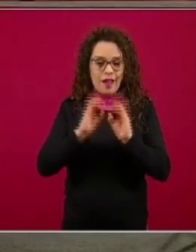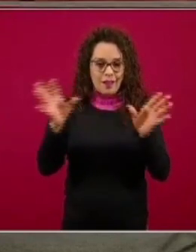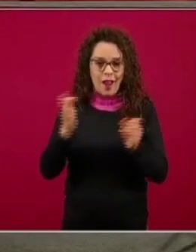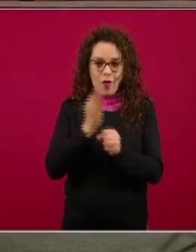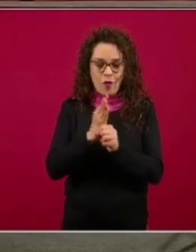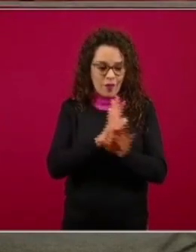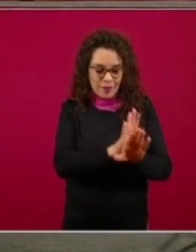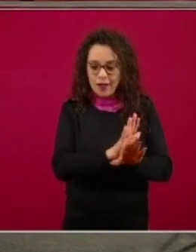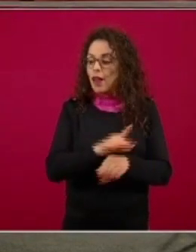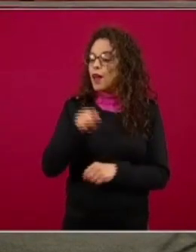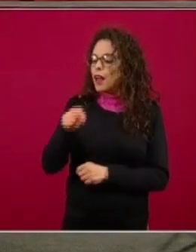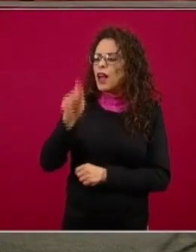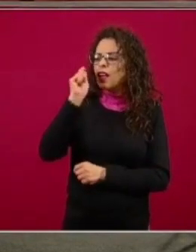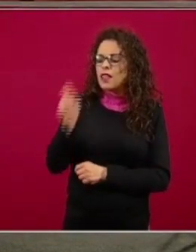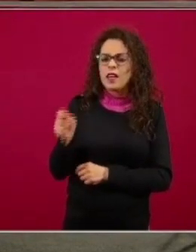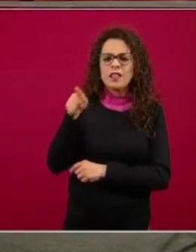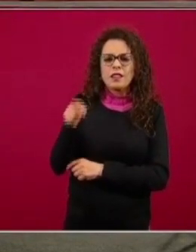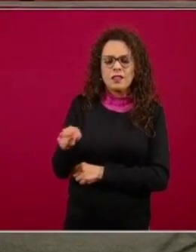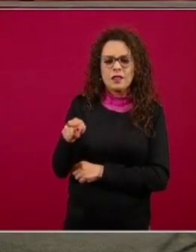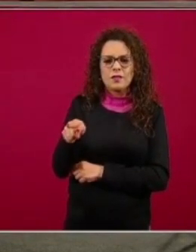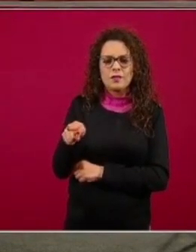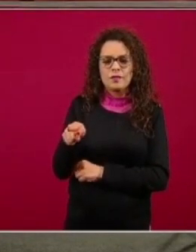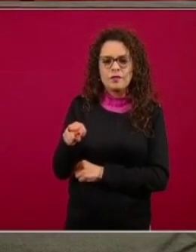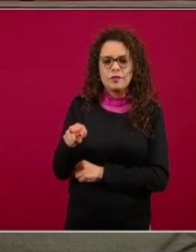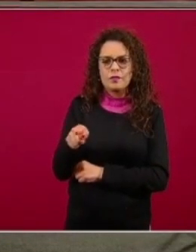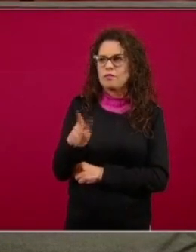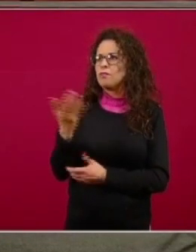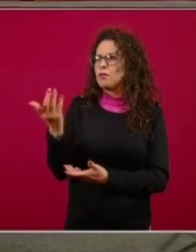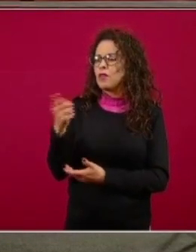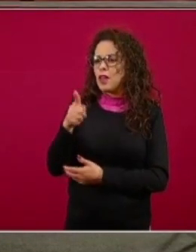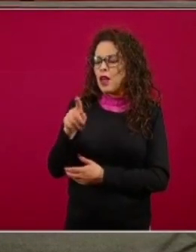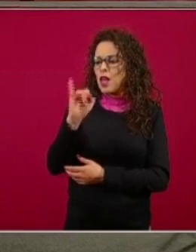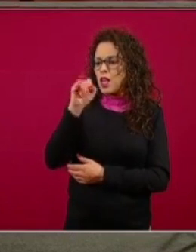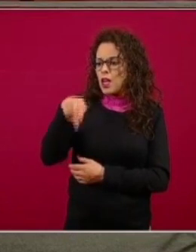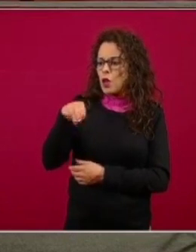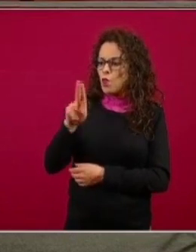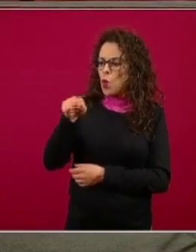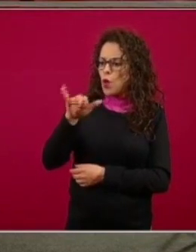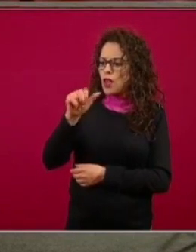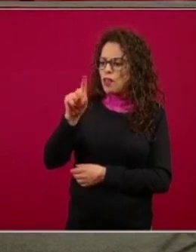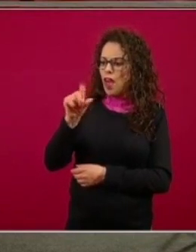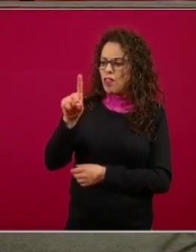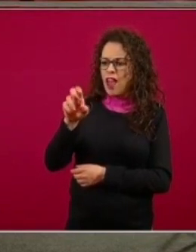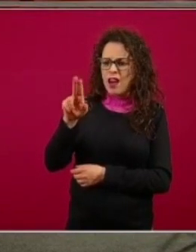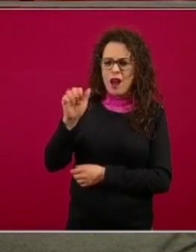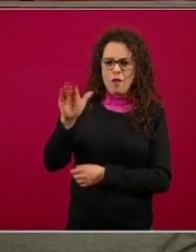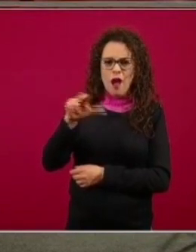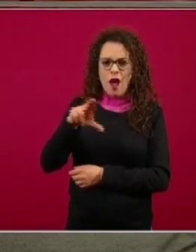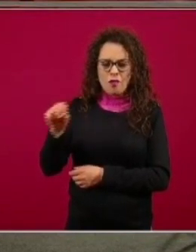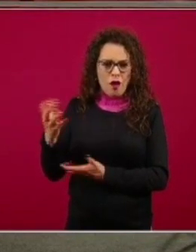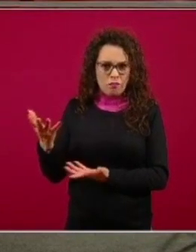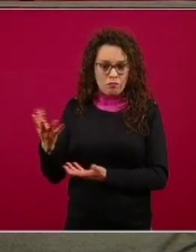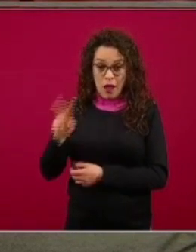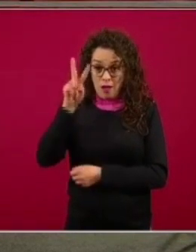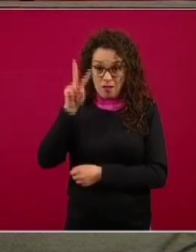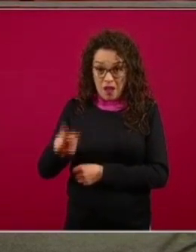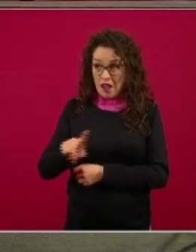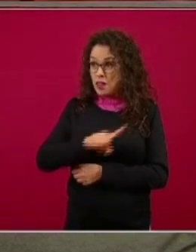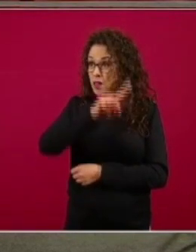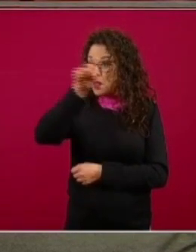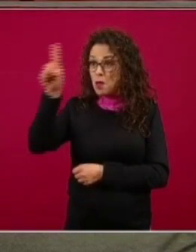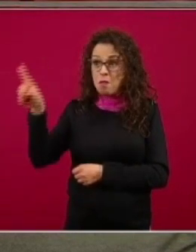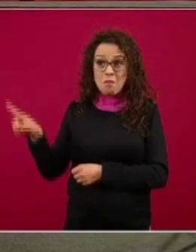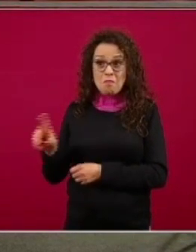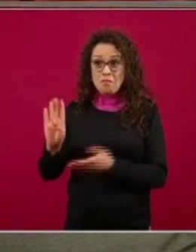estimado Juan Carlos Machorro de AM Noticias ningún país del mundo ningún país incluido Suecia a quien al principio se le